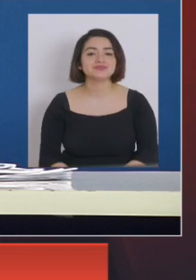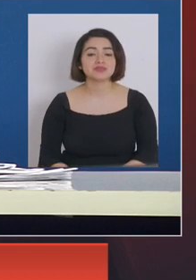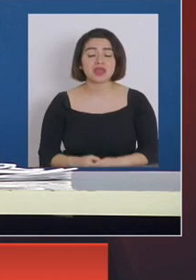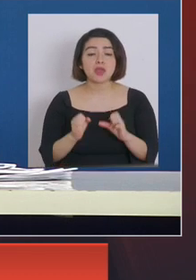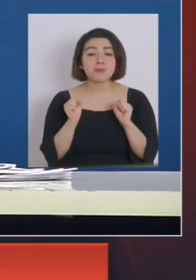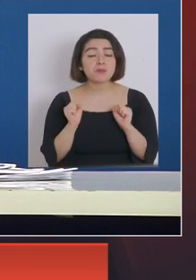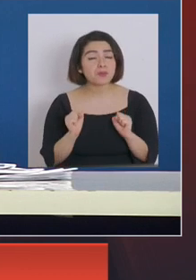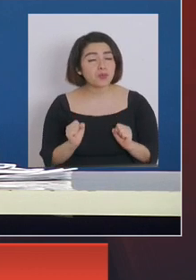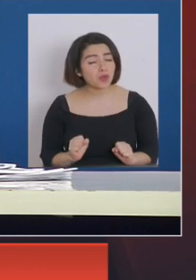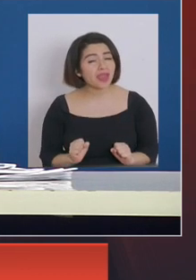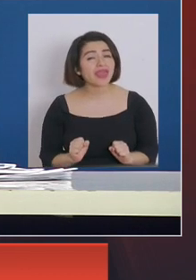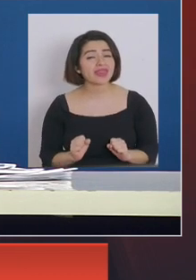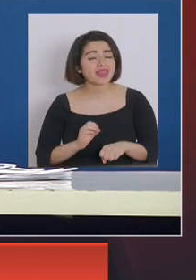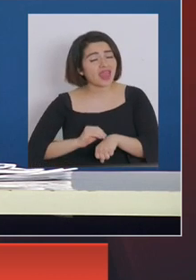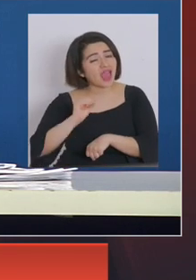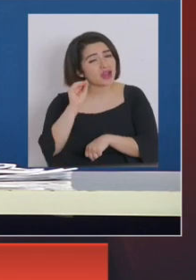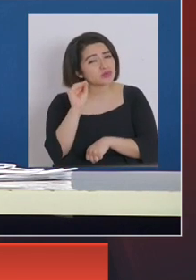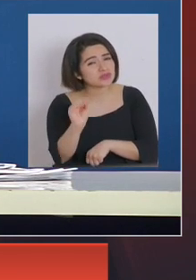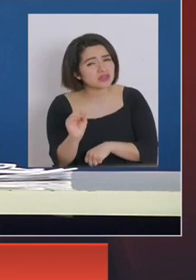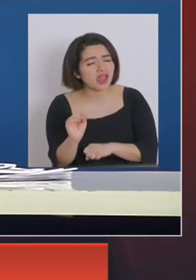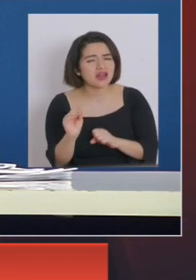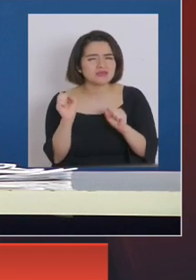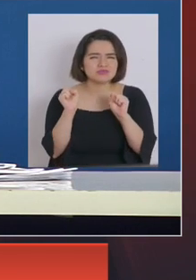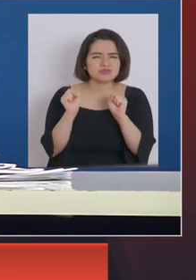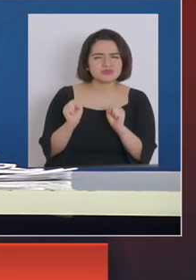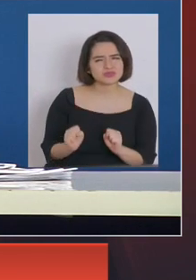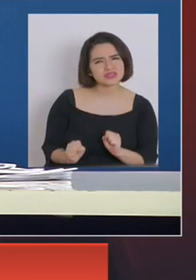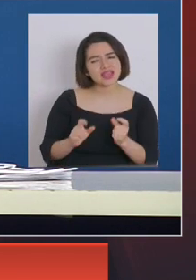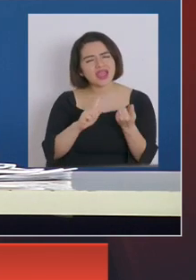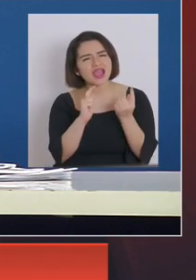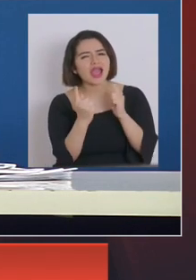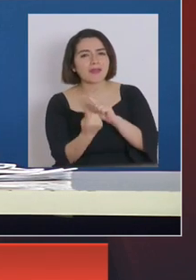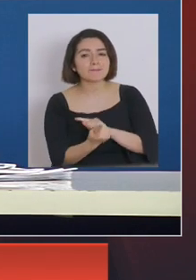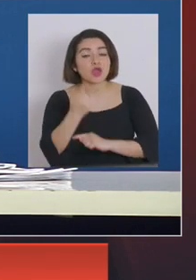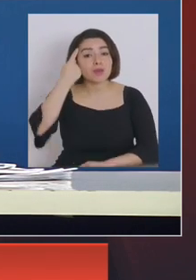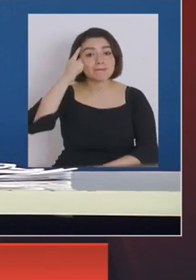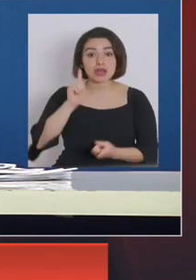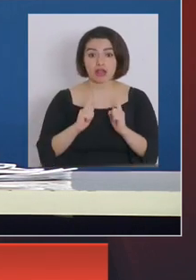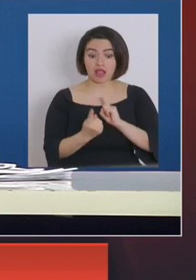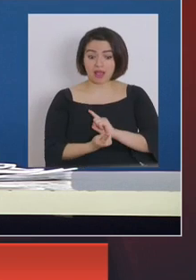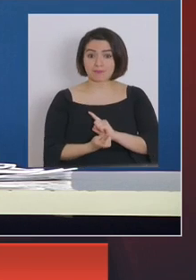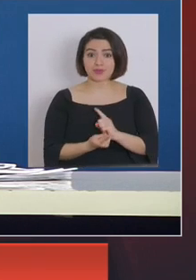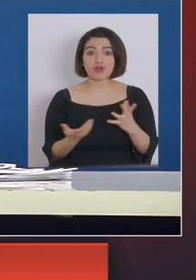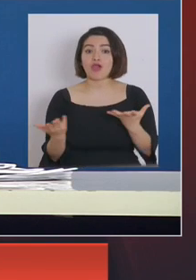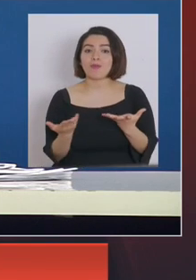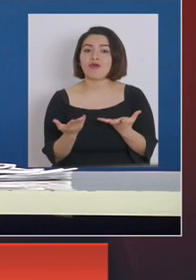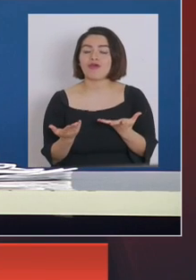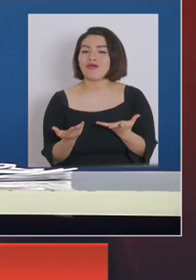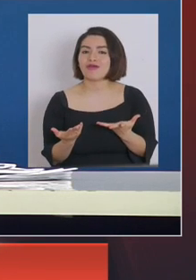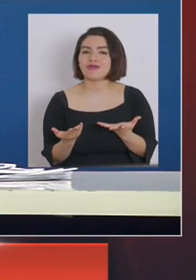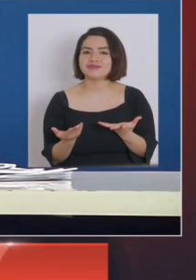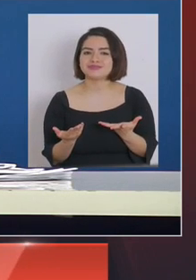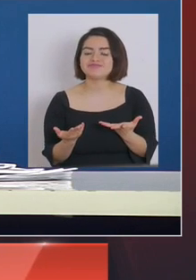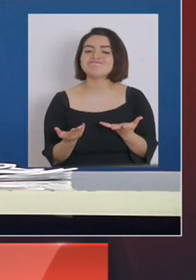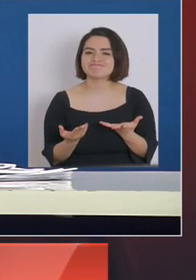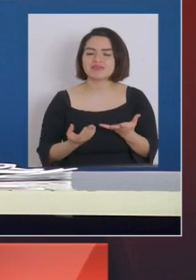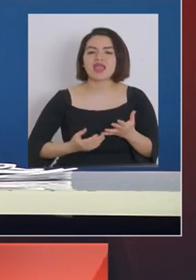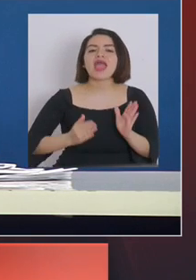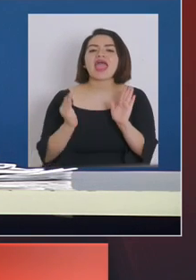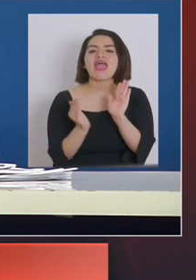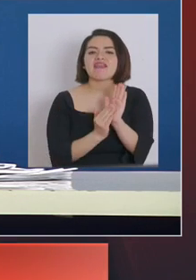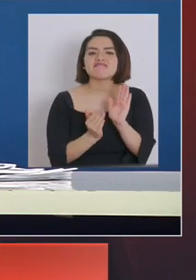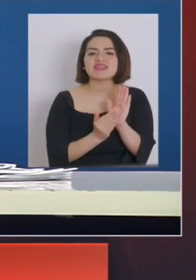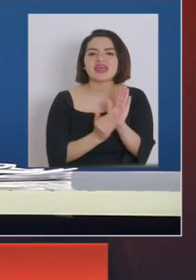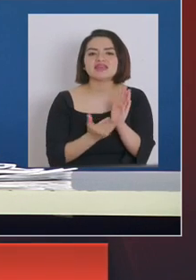anunciarse tal cosa. Es posible que hayan cambios. Pero esos cambios hay que tomarlos con evidencia.